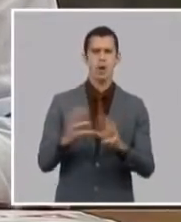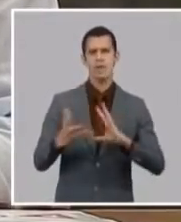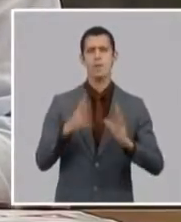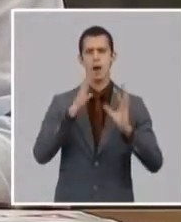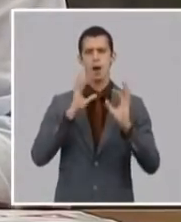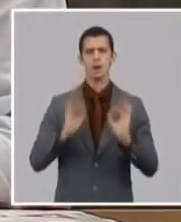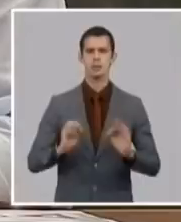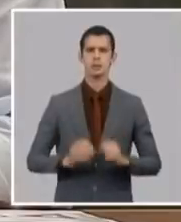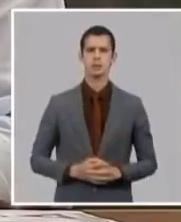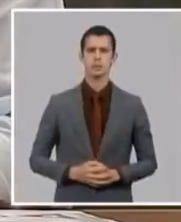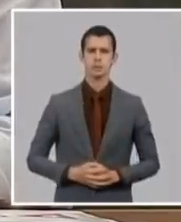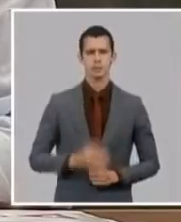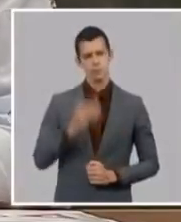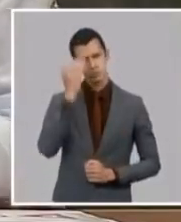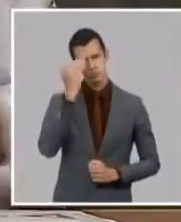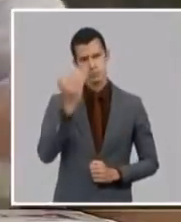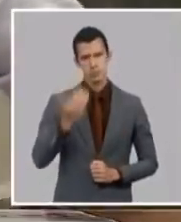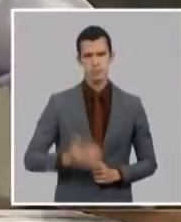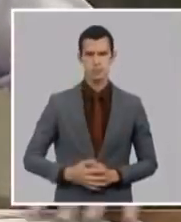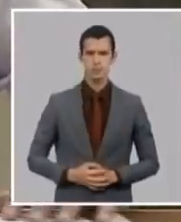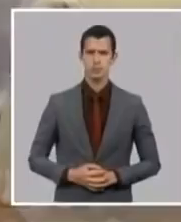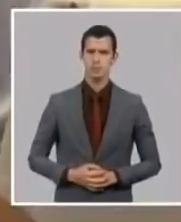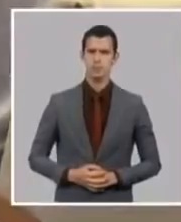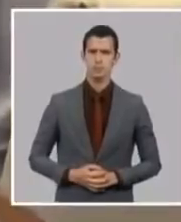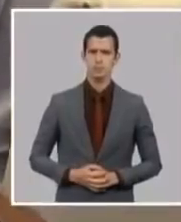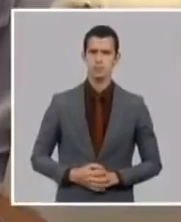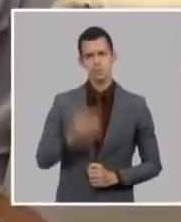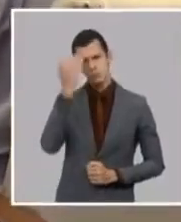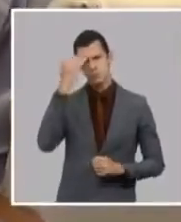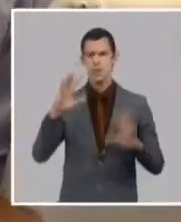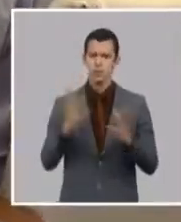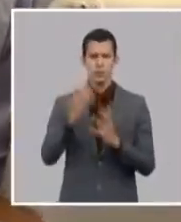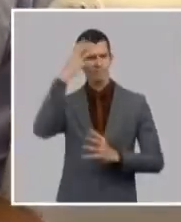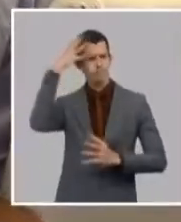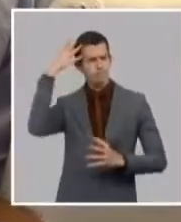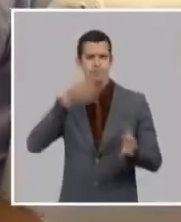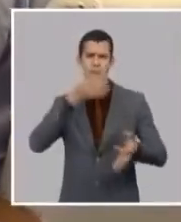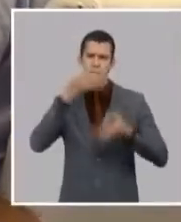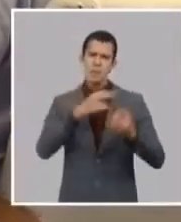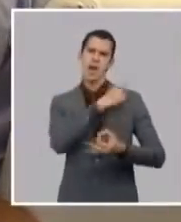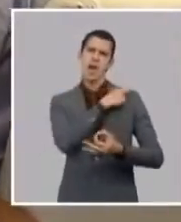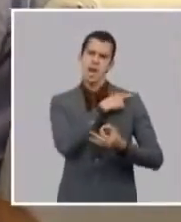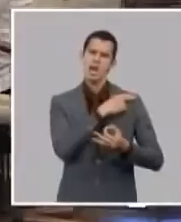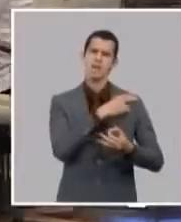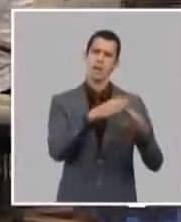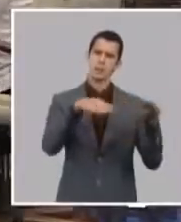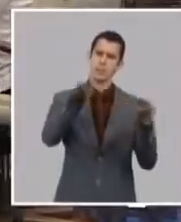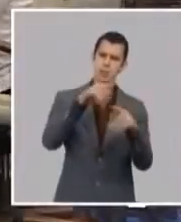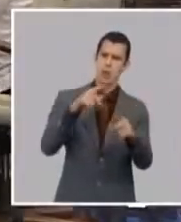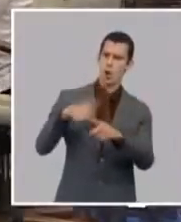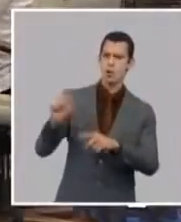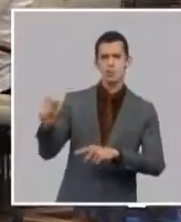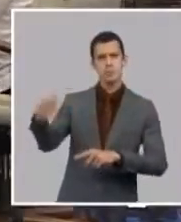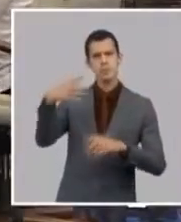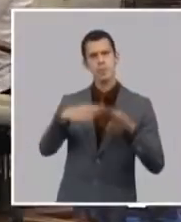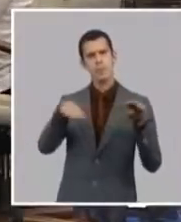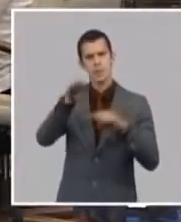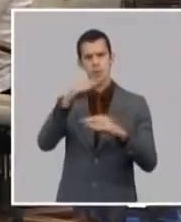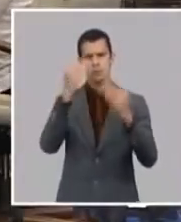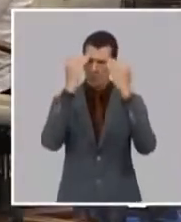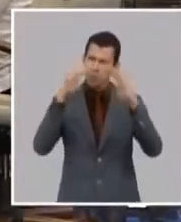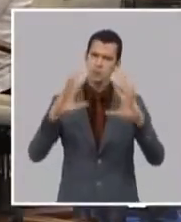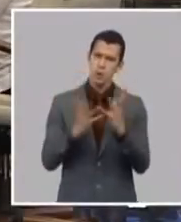nuestro pueblo en el día de hoy muchas gracias muchísimas gracias presidente muchas gracias al primer ministro y al viceprimer ministro por habernos acompañado en esta jornada especial